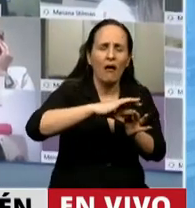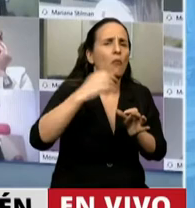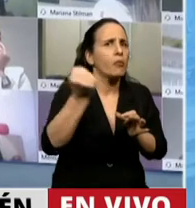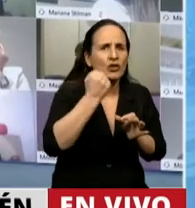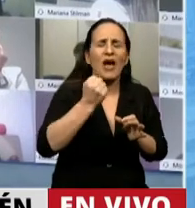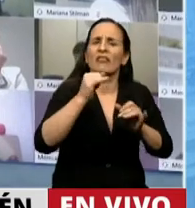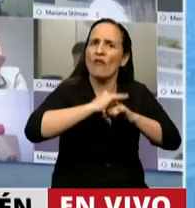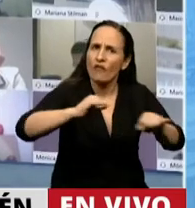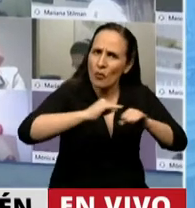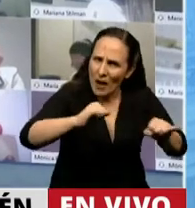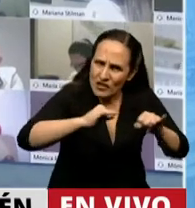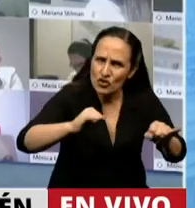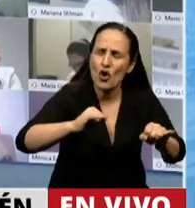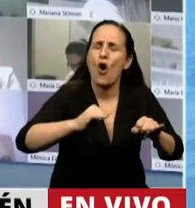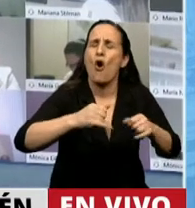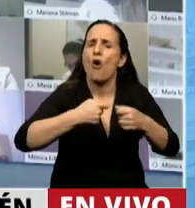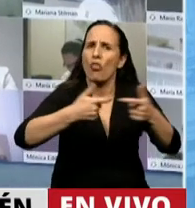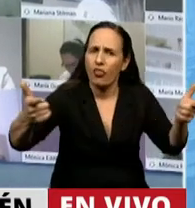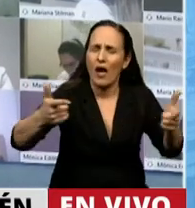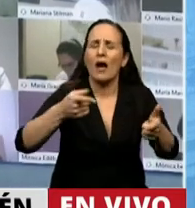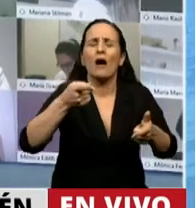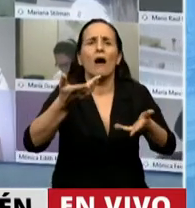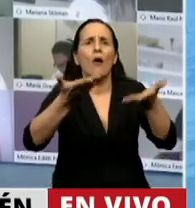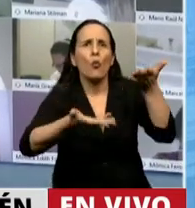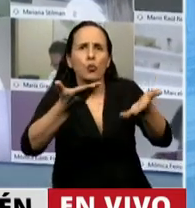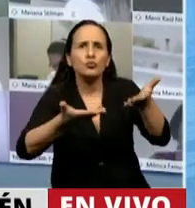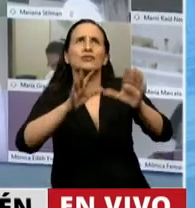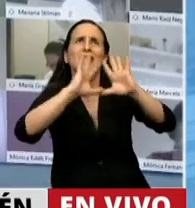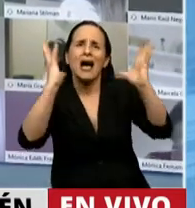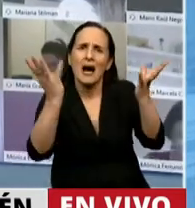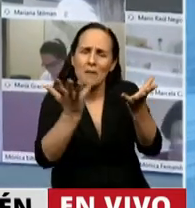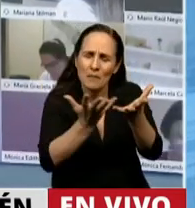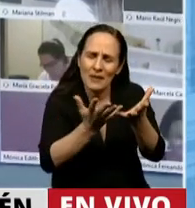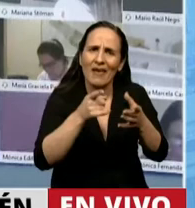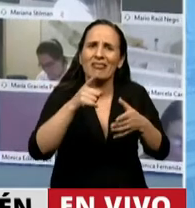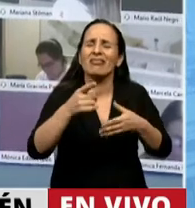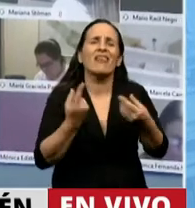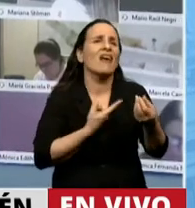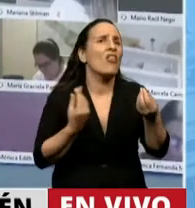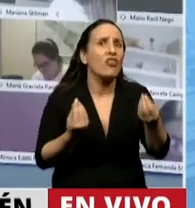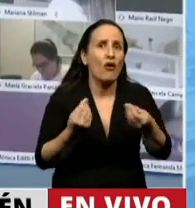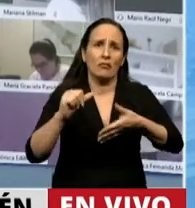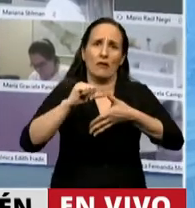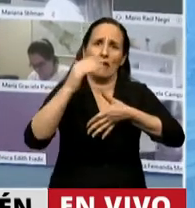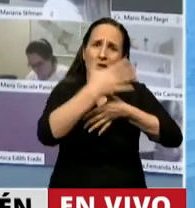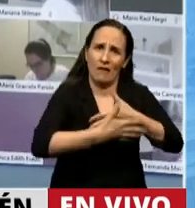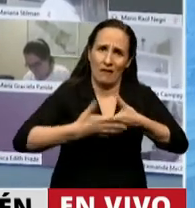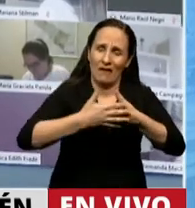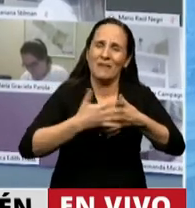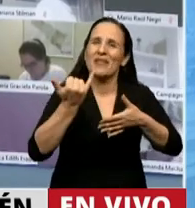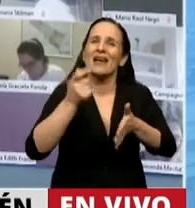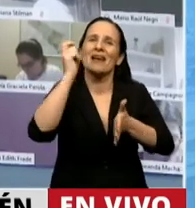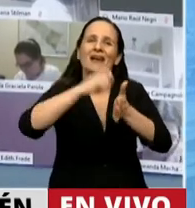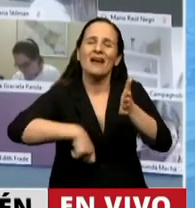participación y la justicia ambiental y se aplica en América Latina y el Caribe mediante el Acuerdo